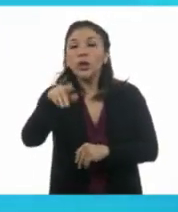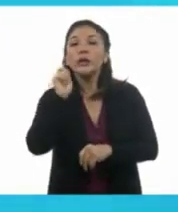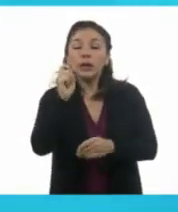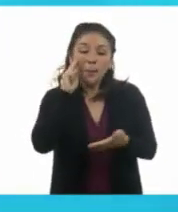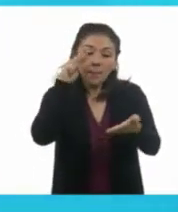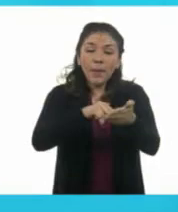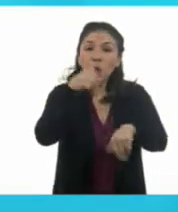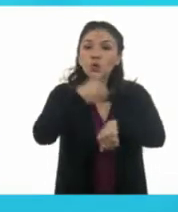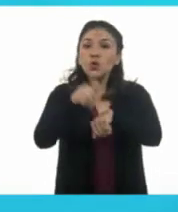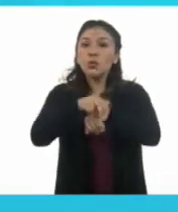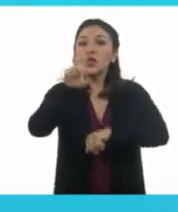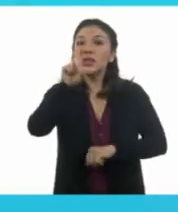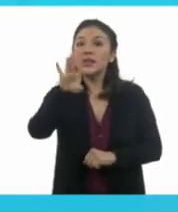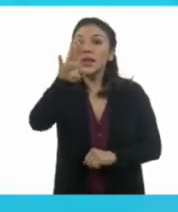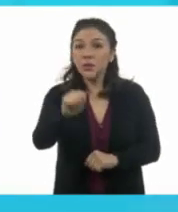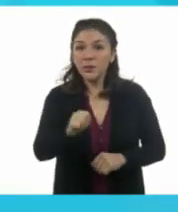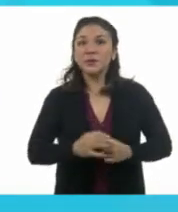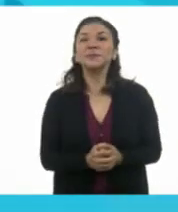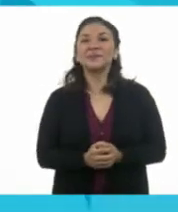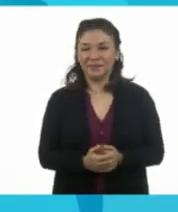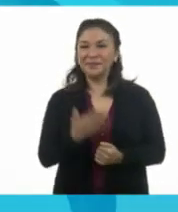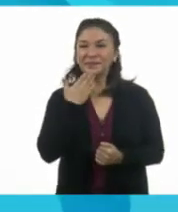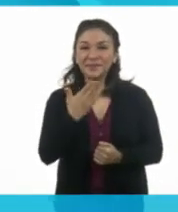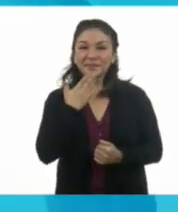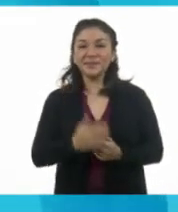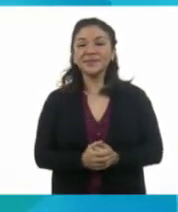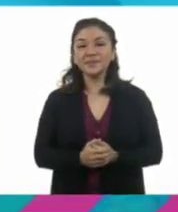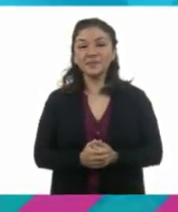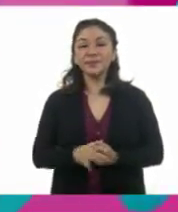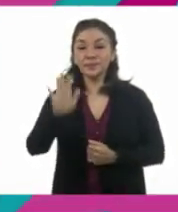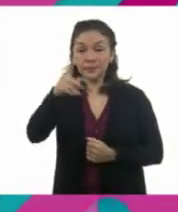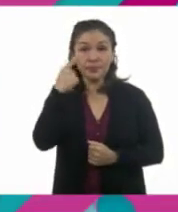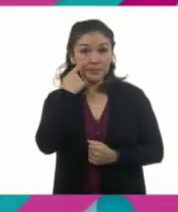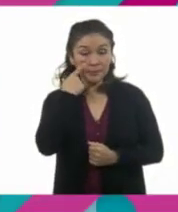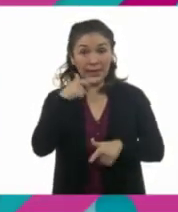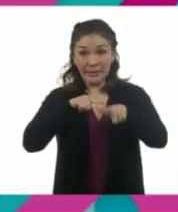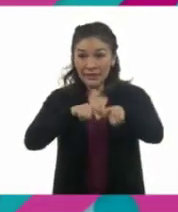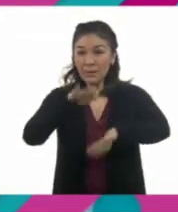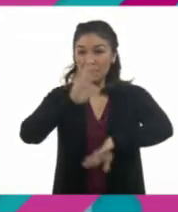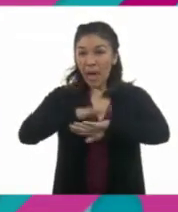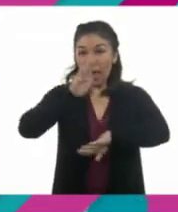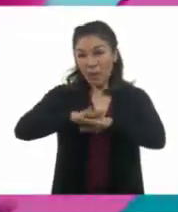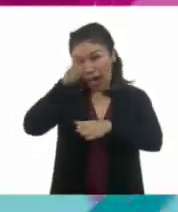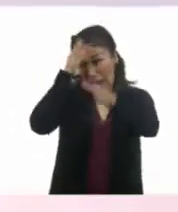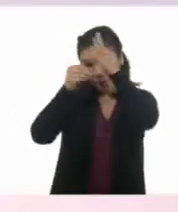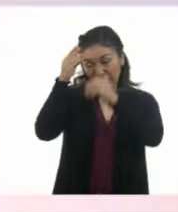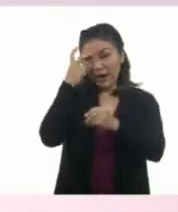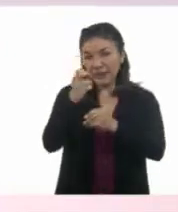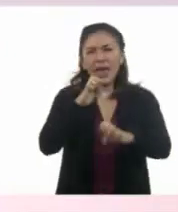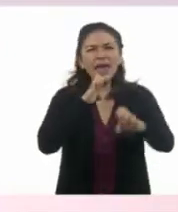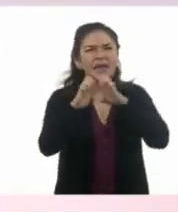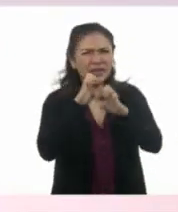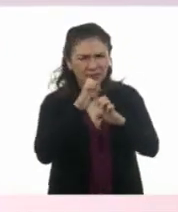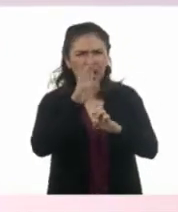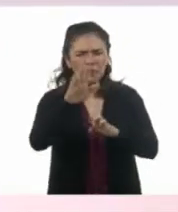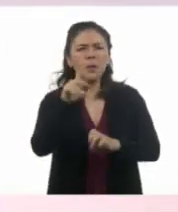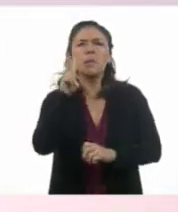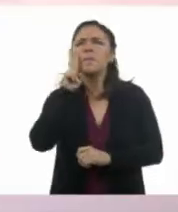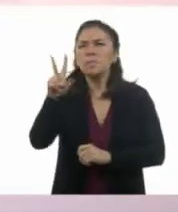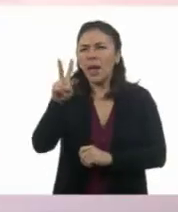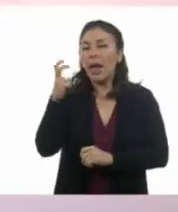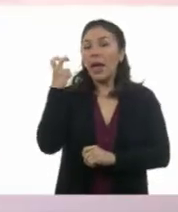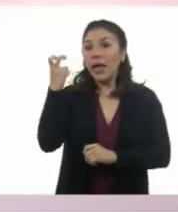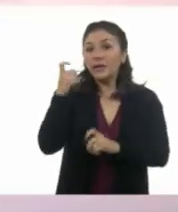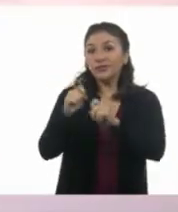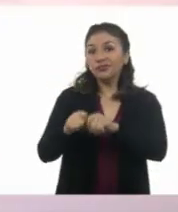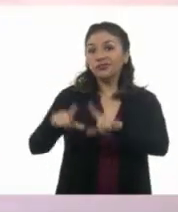la página 39. Así es. Muy bien. Mira, y para seguir aprendiendo más acerca de las encuestas, ¿qué te parece si vemos el